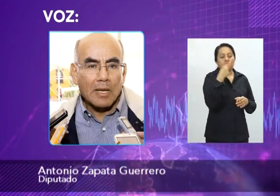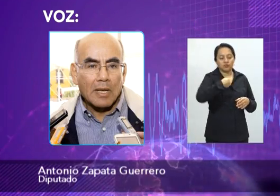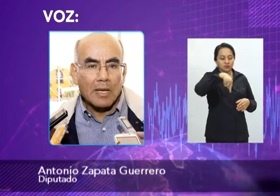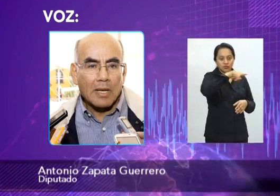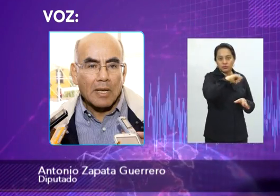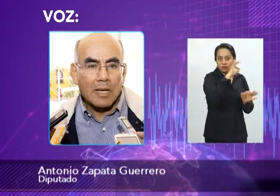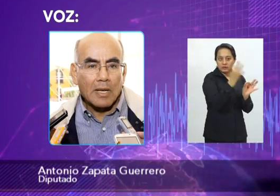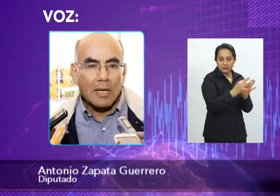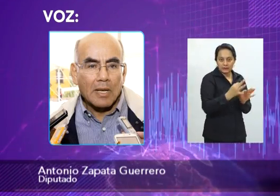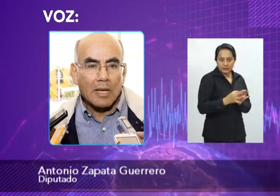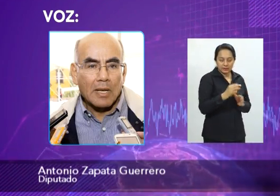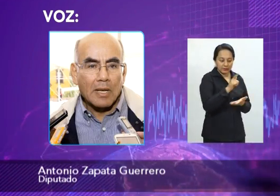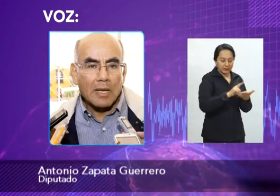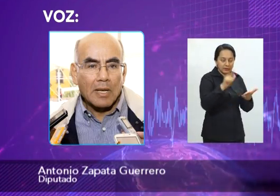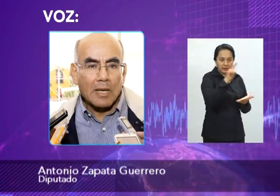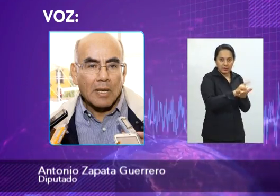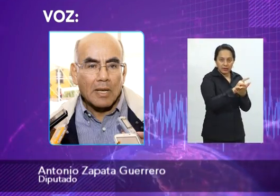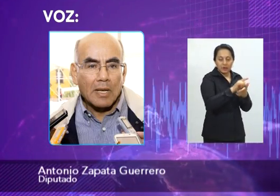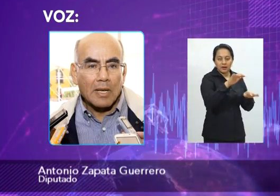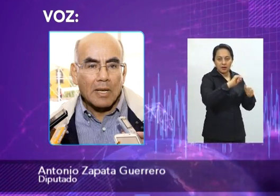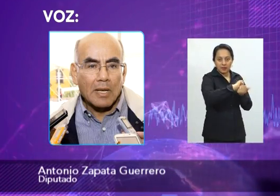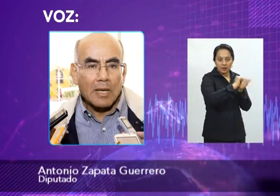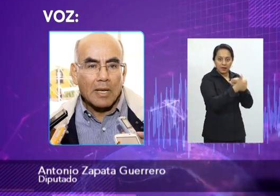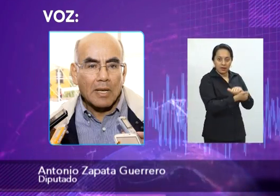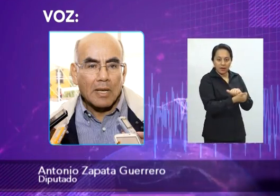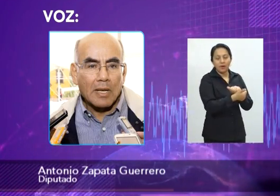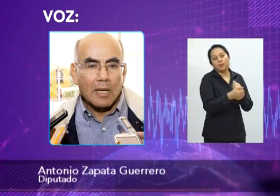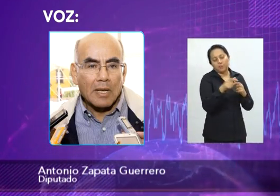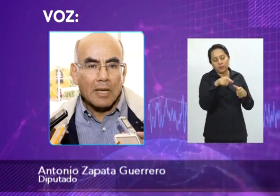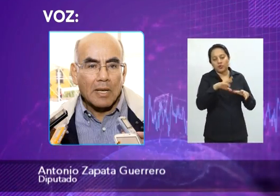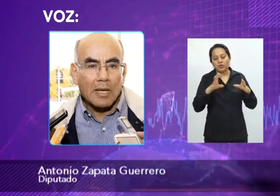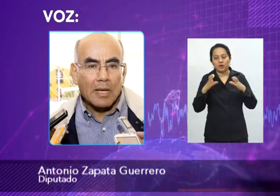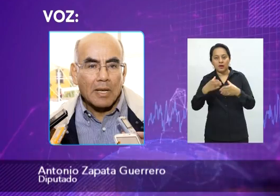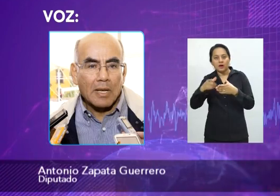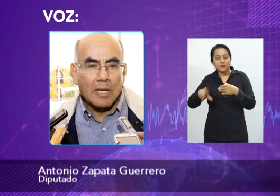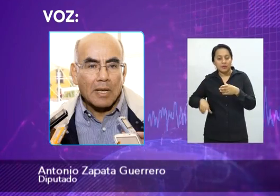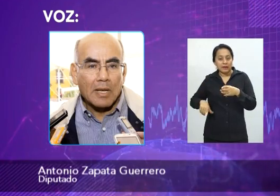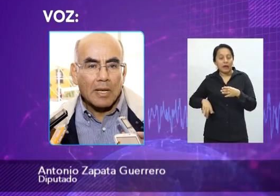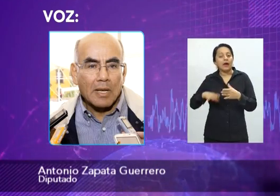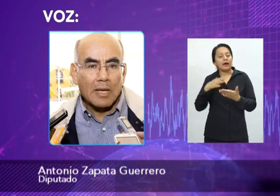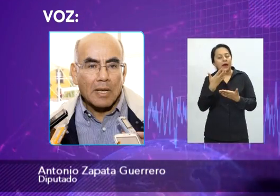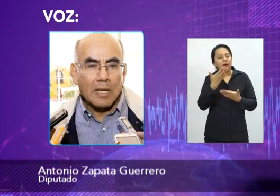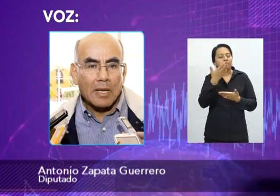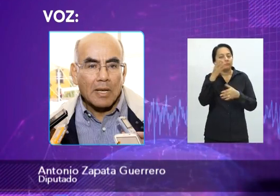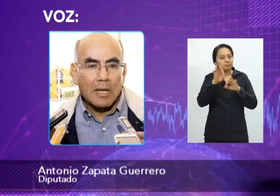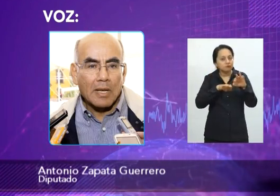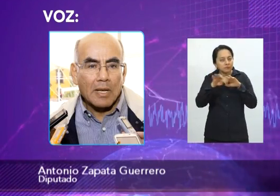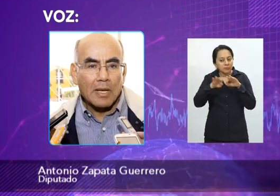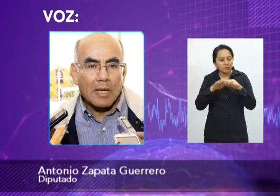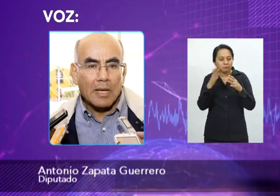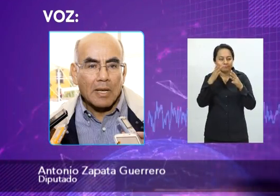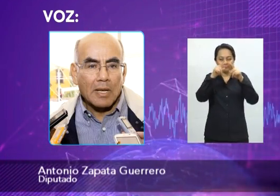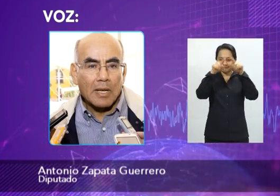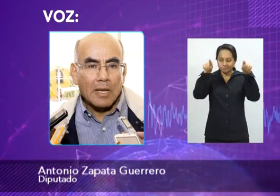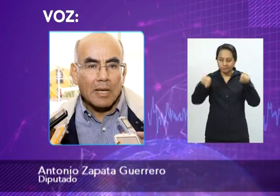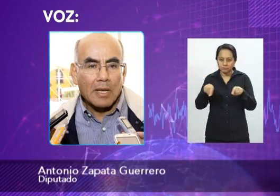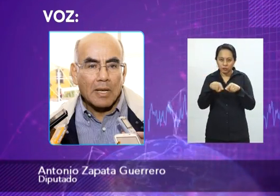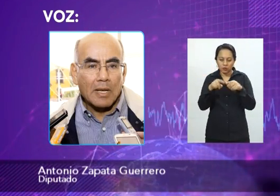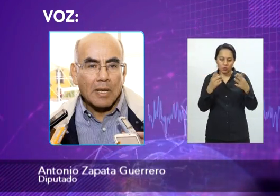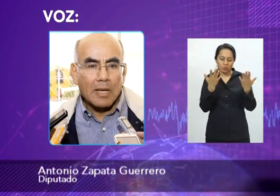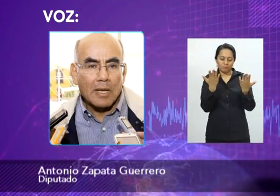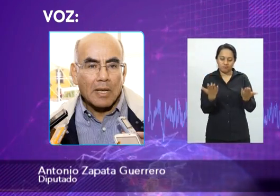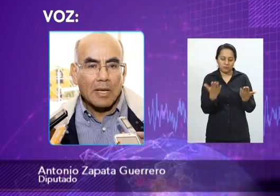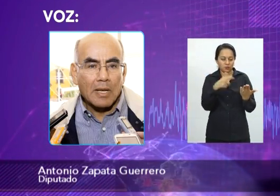de reforma a la ley de movilidad por parte del Ejecutivo, nos hemos dado a la tarea de hacer cuadros comparativos,